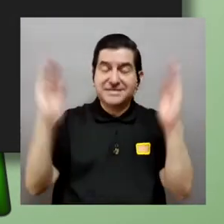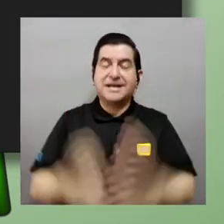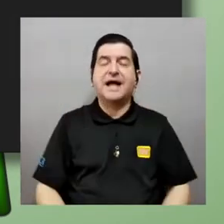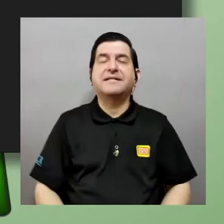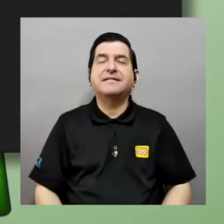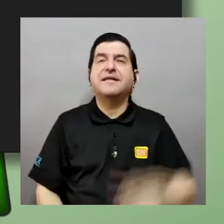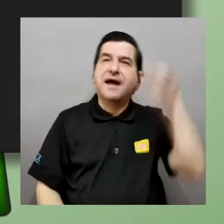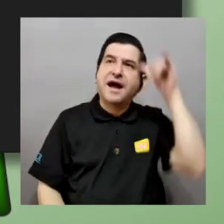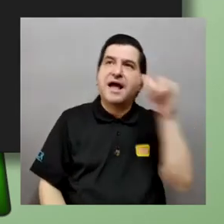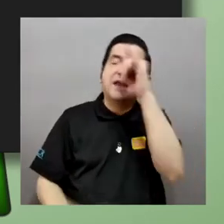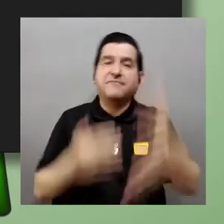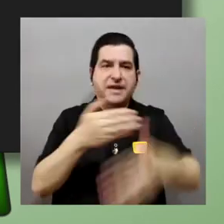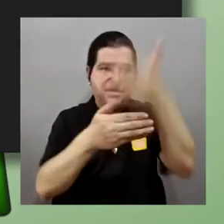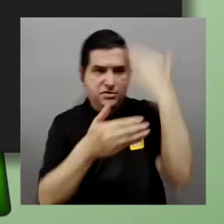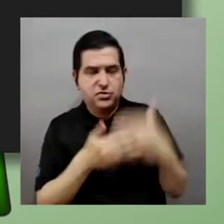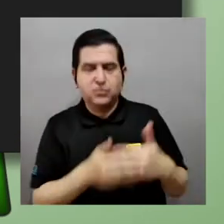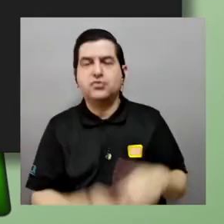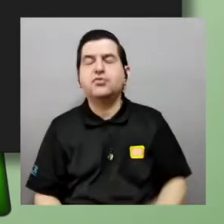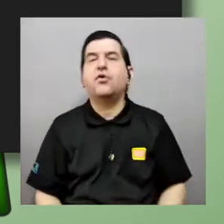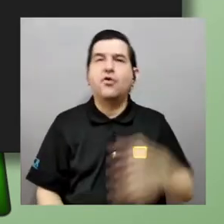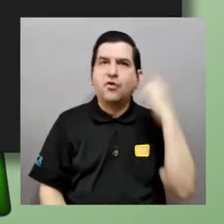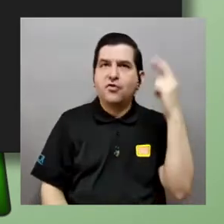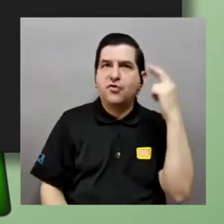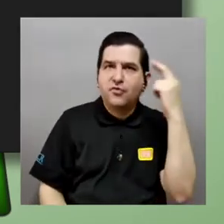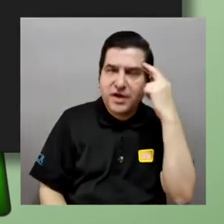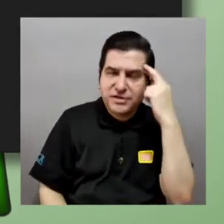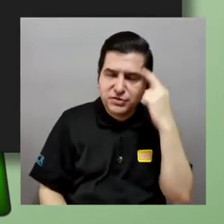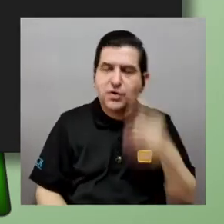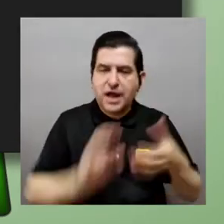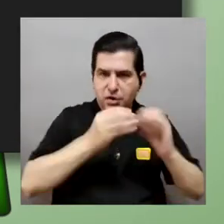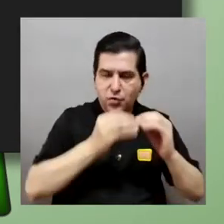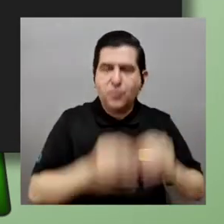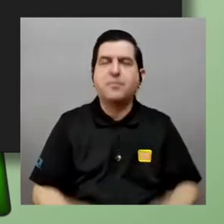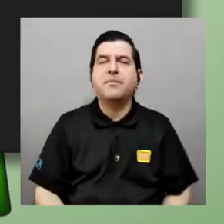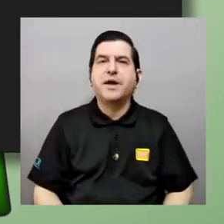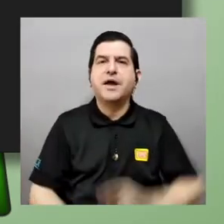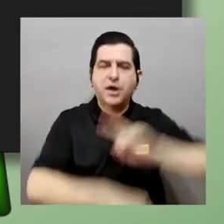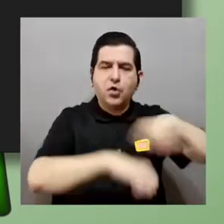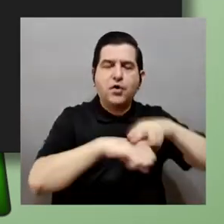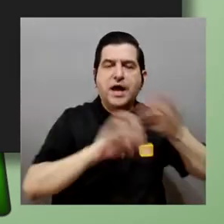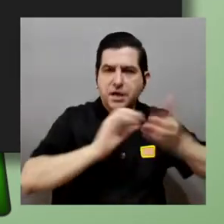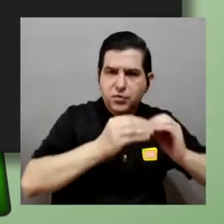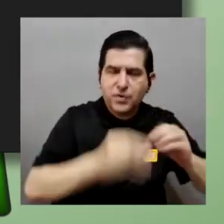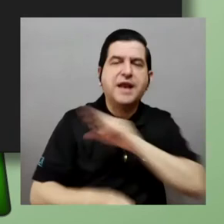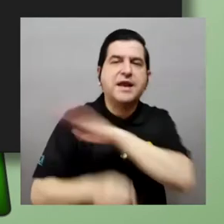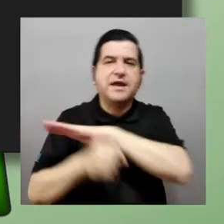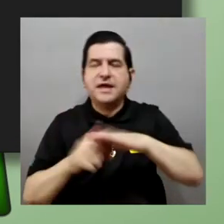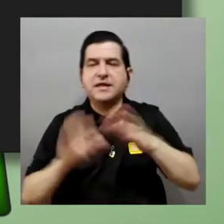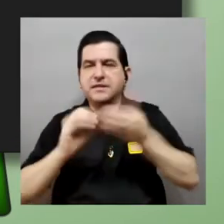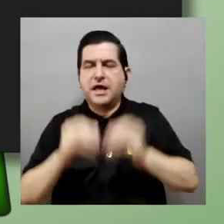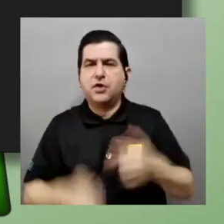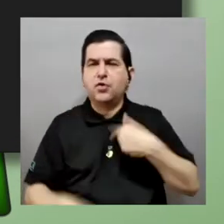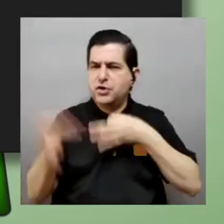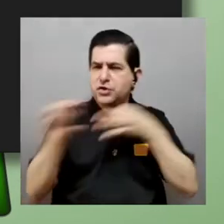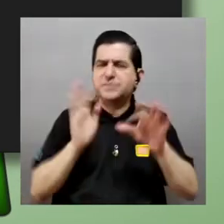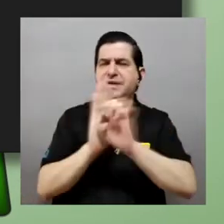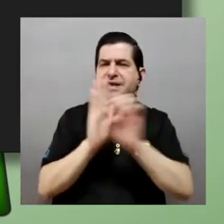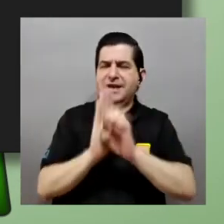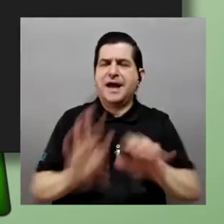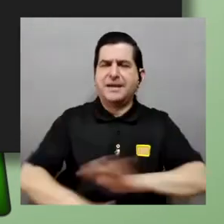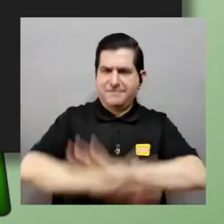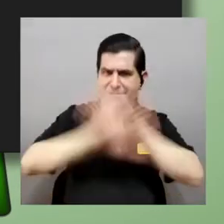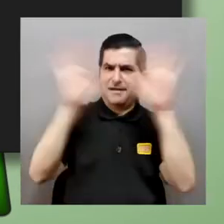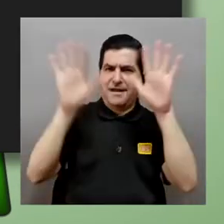anteriores de los racionales, de los enteros y de los naturales voy a explicarles con un ejemplo rapidísimo por qué o sea para que más o menos tengamos una idea